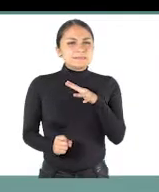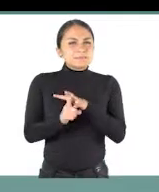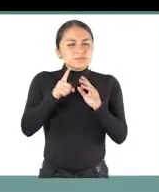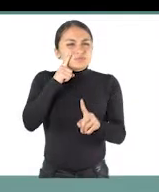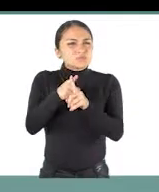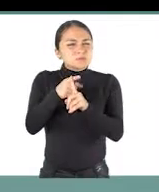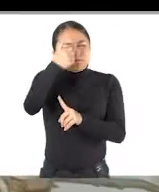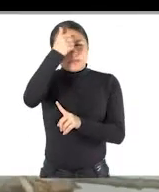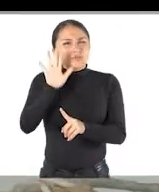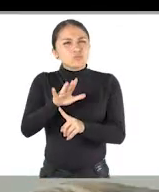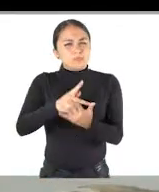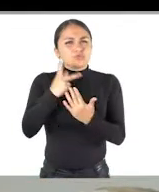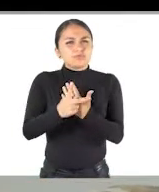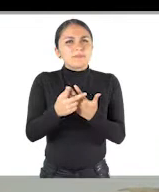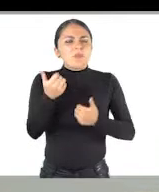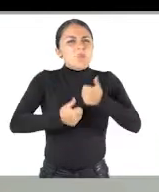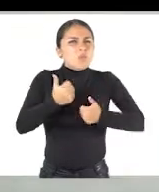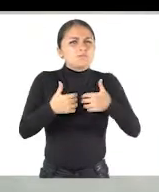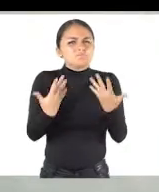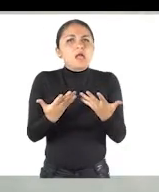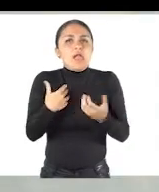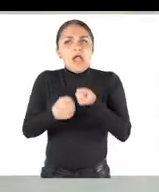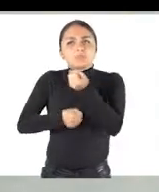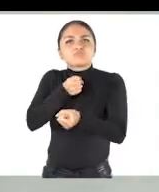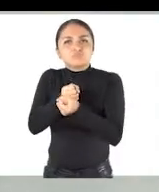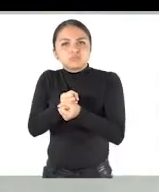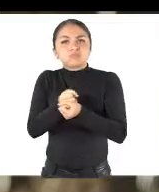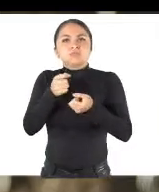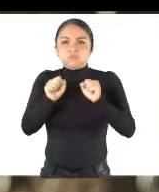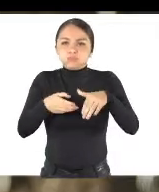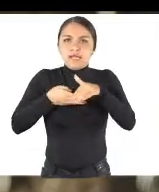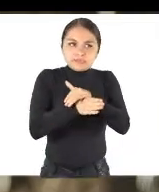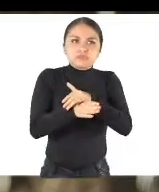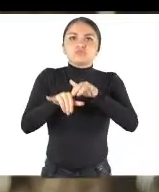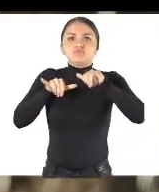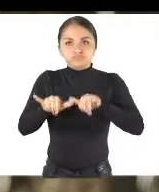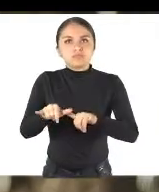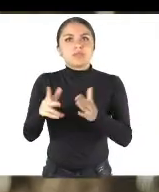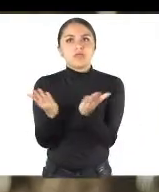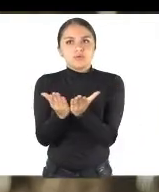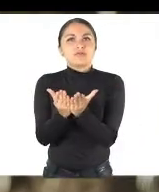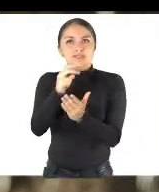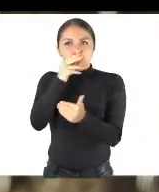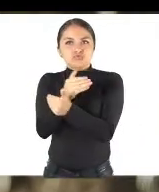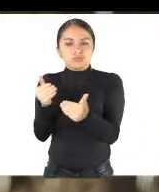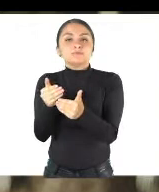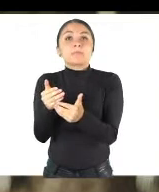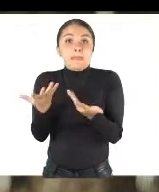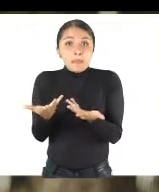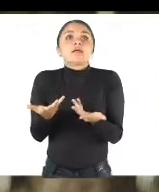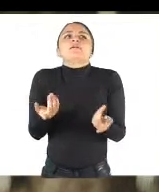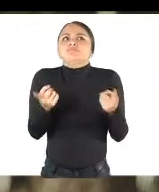La razón principal del proyecto se enmarca en poder apoyar el acceso y la permanencia de los niños en el